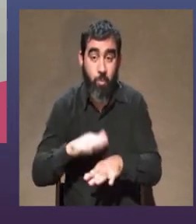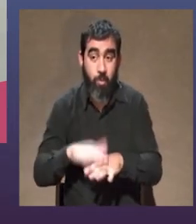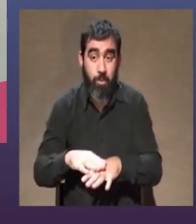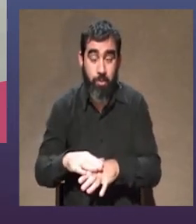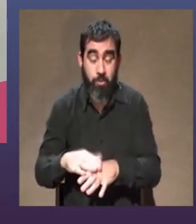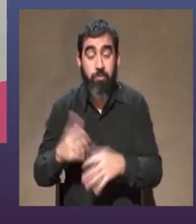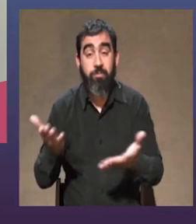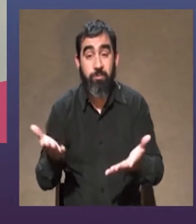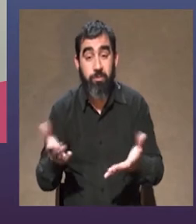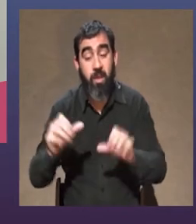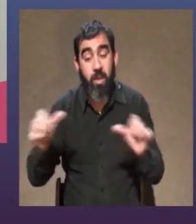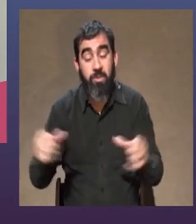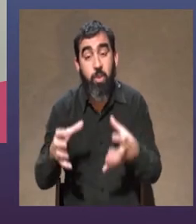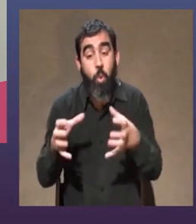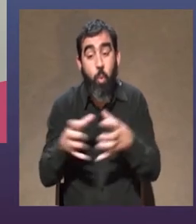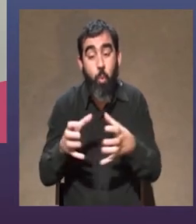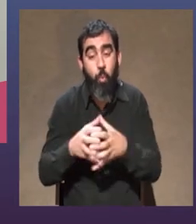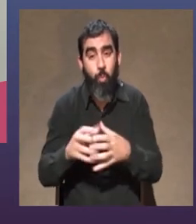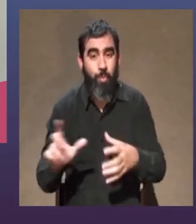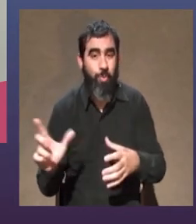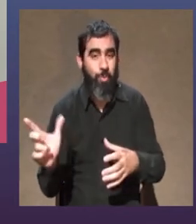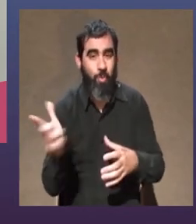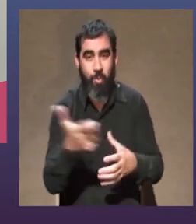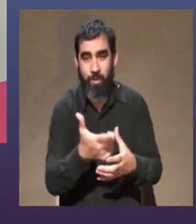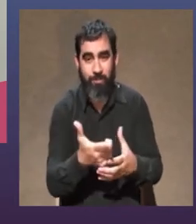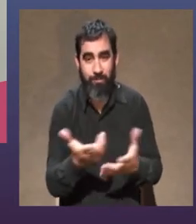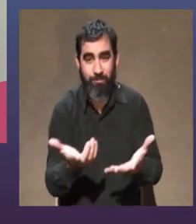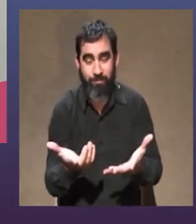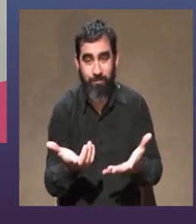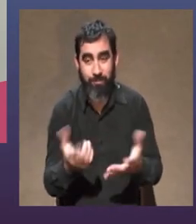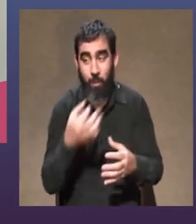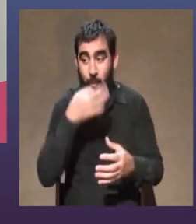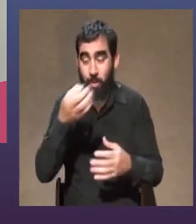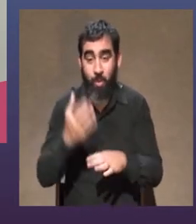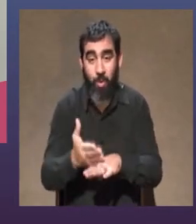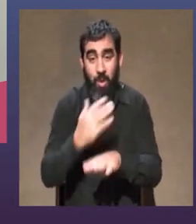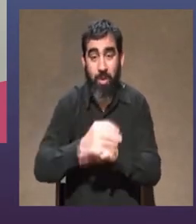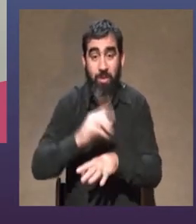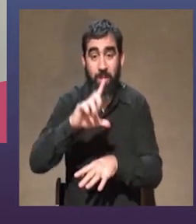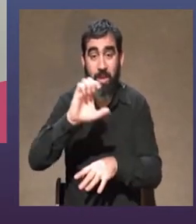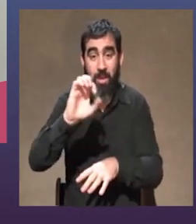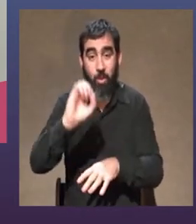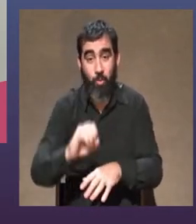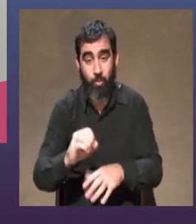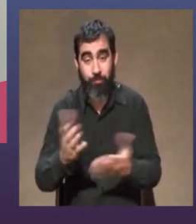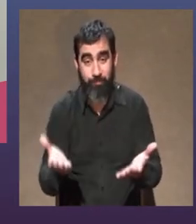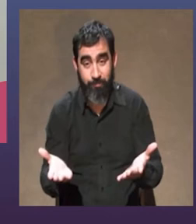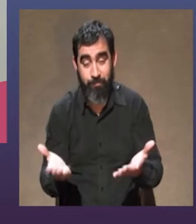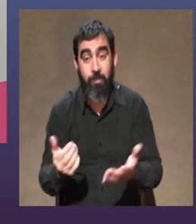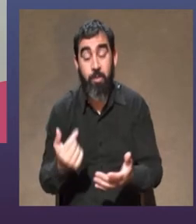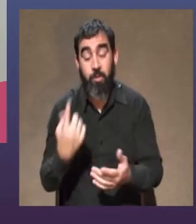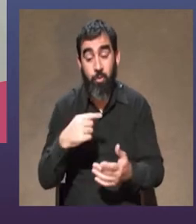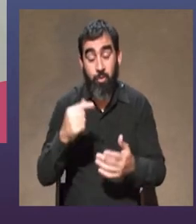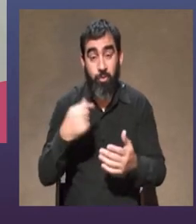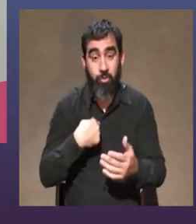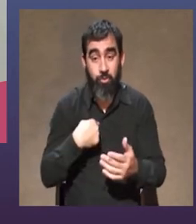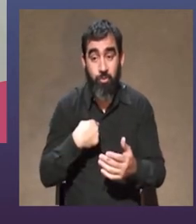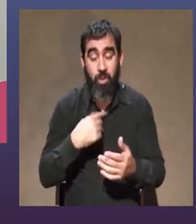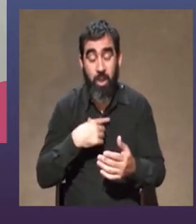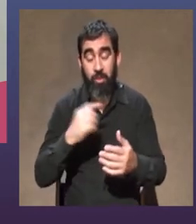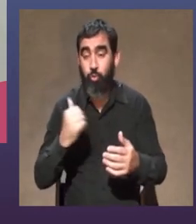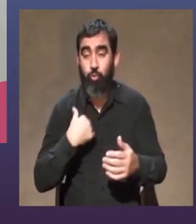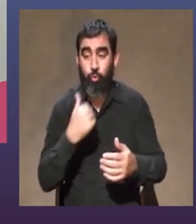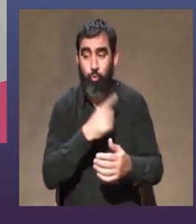de formar parte de un grupo, como planteaba Leo. Por lo tanto, ando errante,